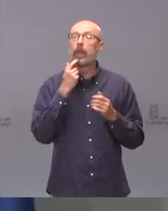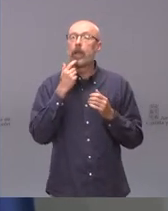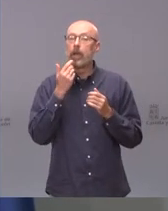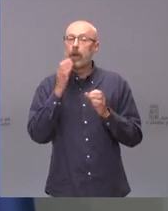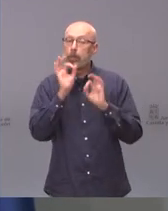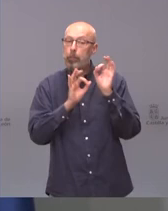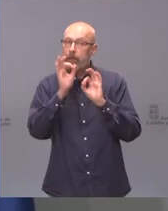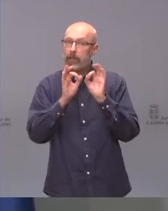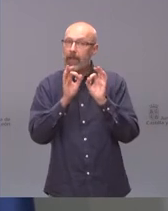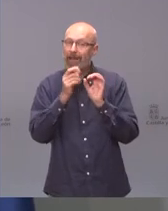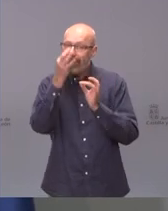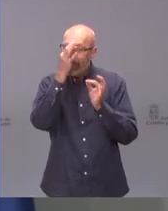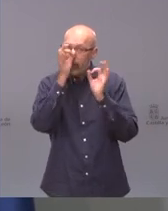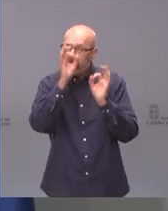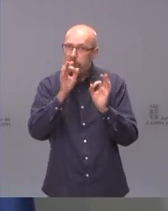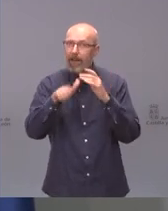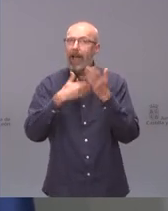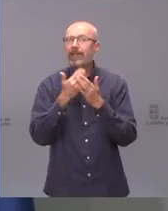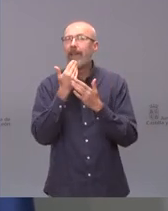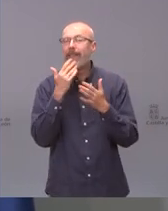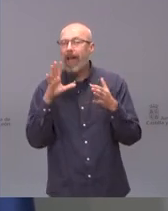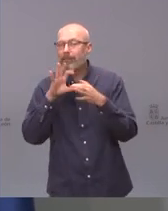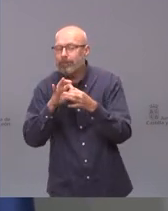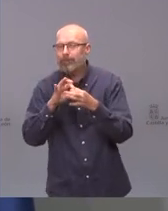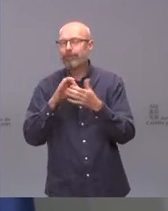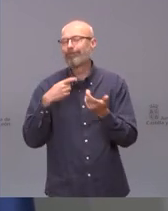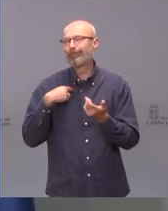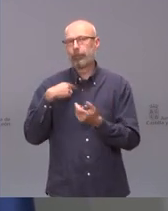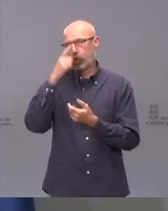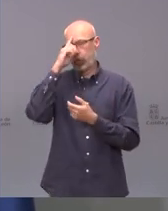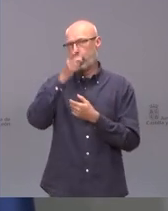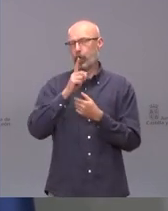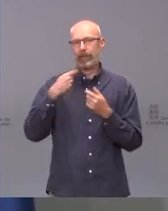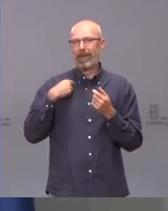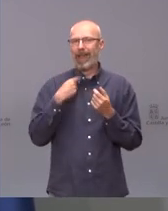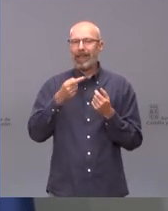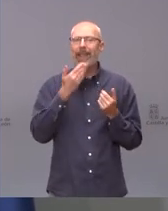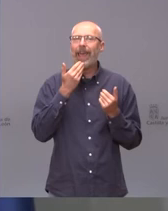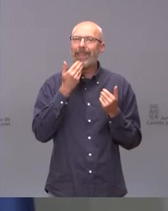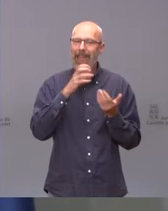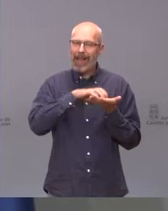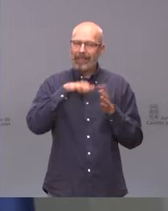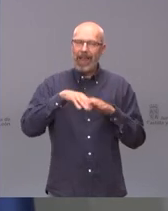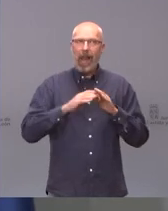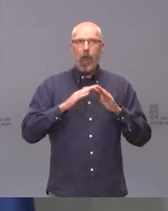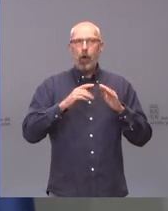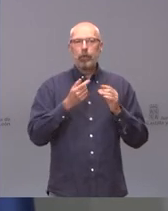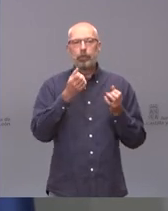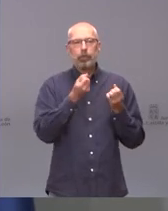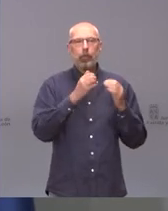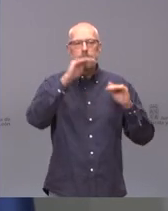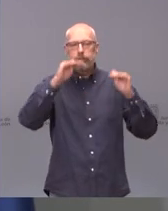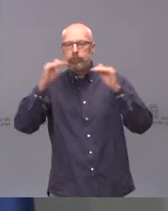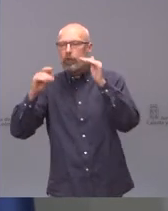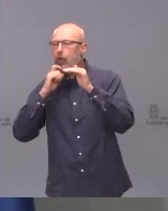llegaría? Permítame decirle que no me sé la pirámide poblacional de memoria para ponerle un corte suficiente,